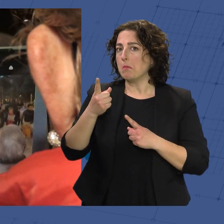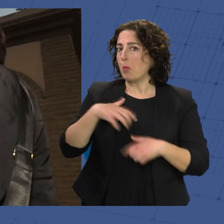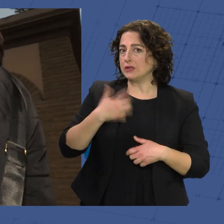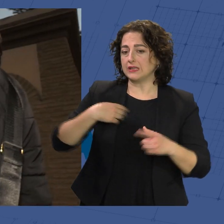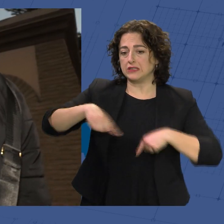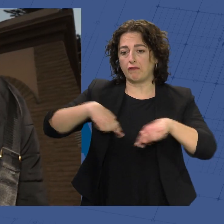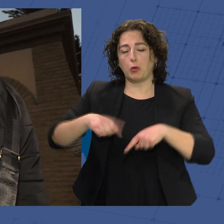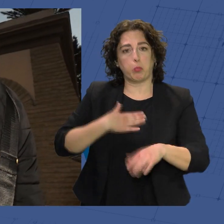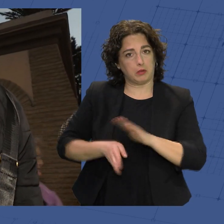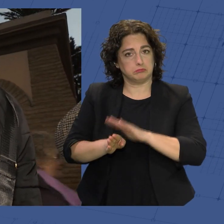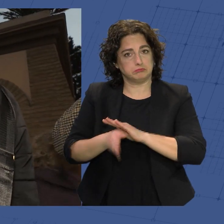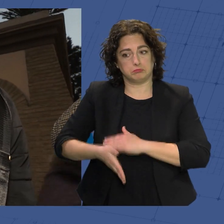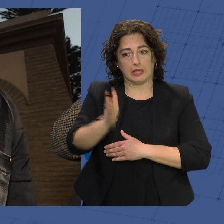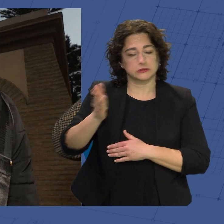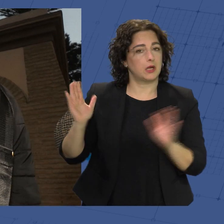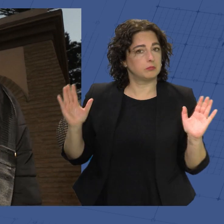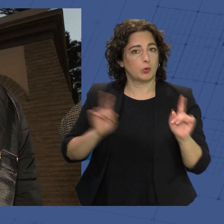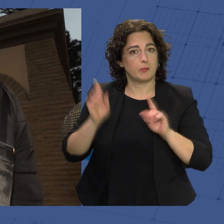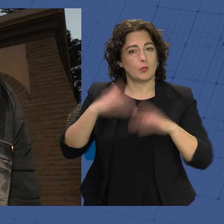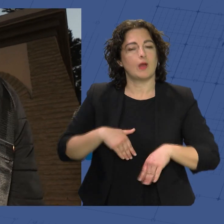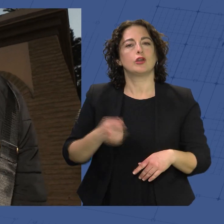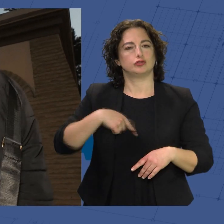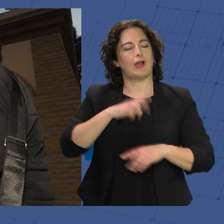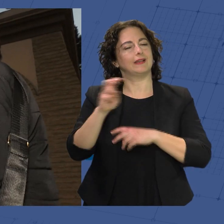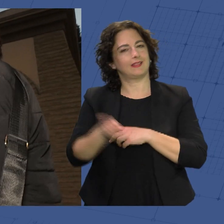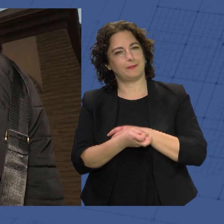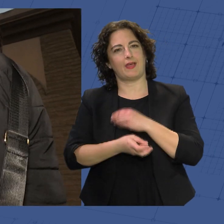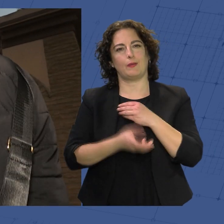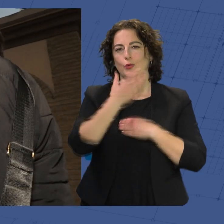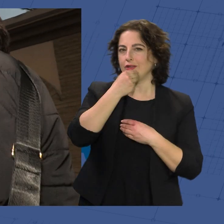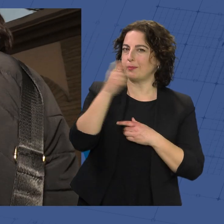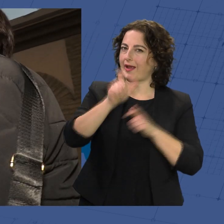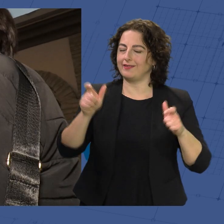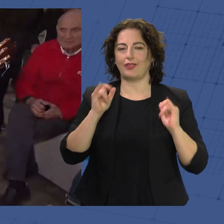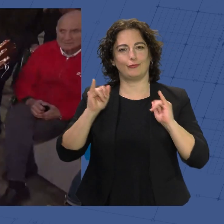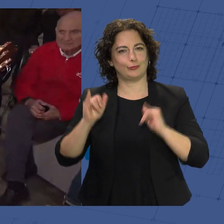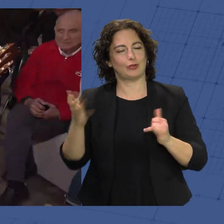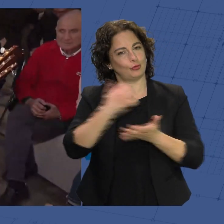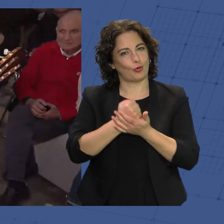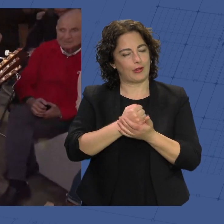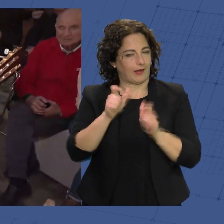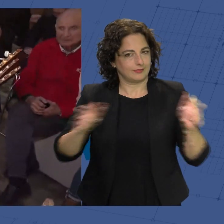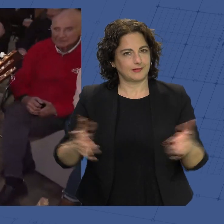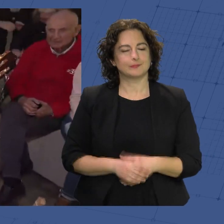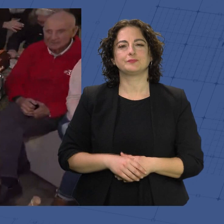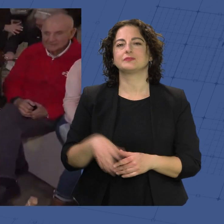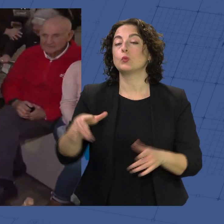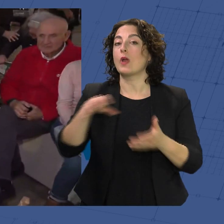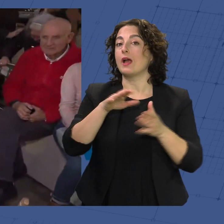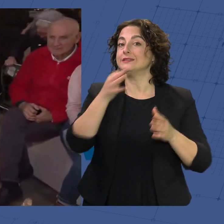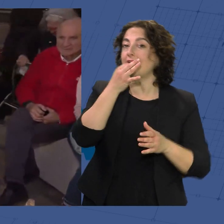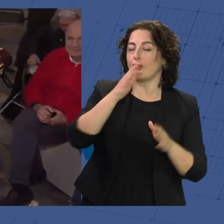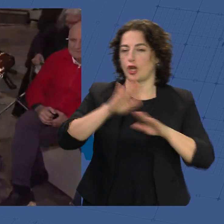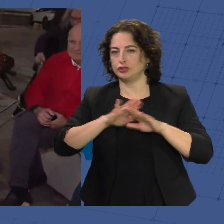puede seguir pasando. Y nosotros aquí a hacer actividades bonitas para que la gente las disfrute y todo el mundo. Ha sido sin duda una tarde noche muy